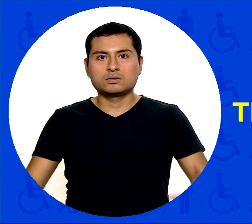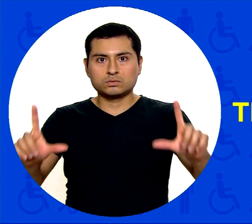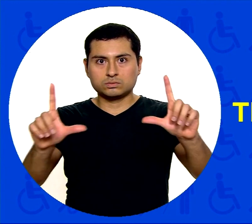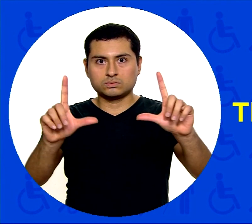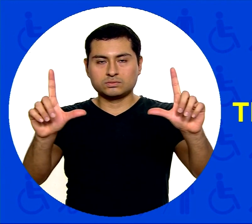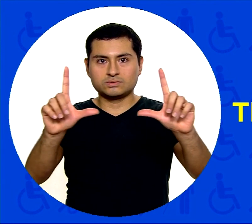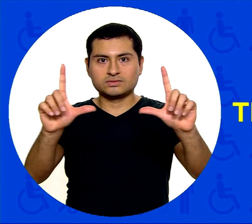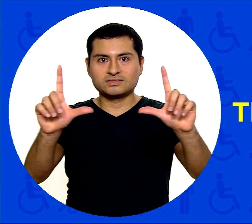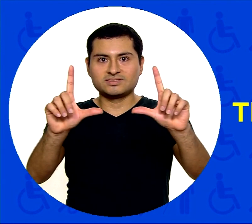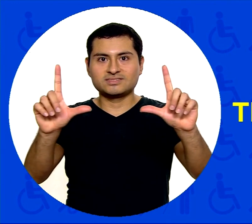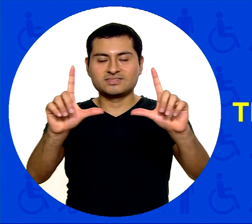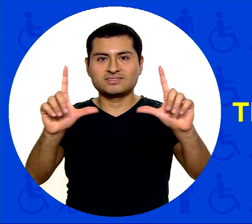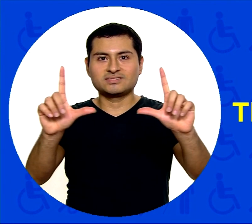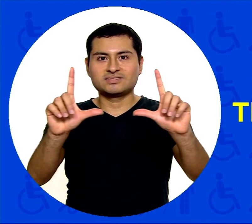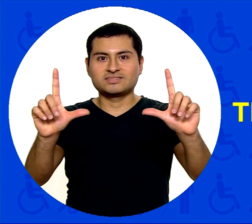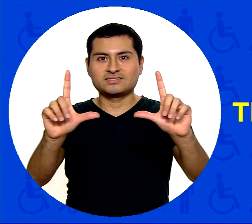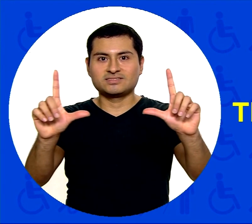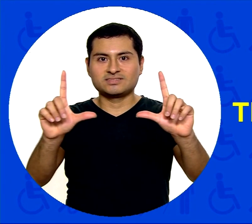Televisor